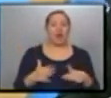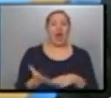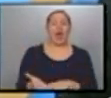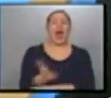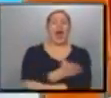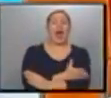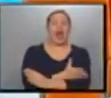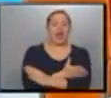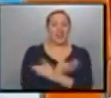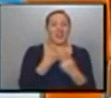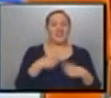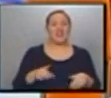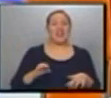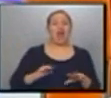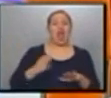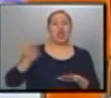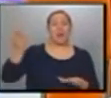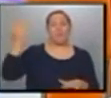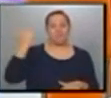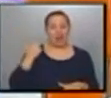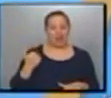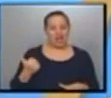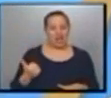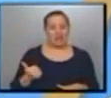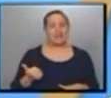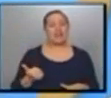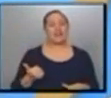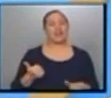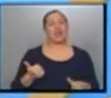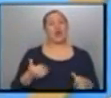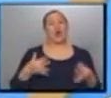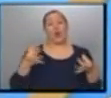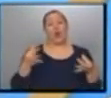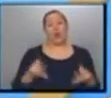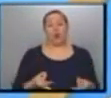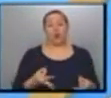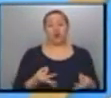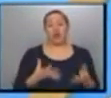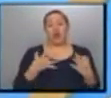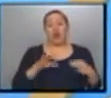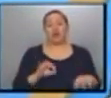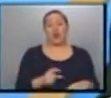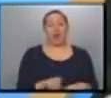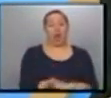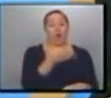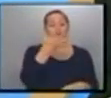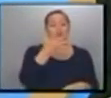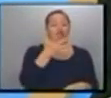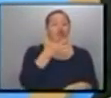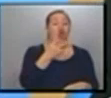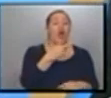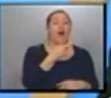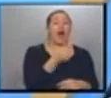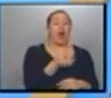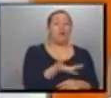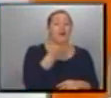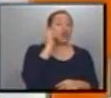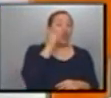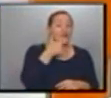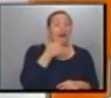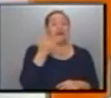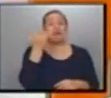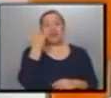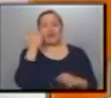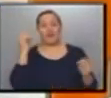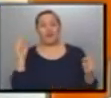que el año pasado, con lo cual se combinó el aumento de tarifas con el gasto inevitable que la gente hizo de O sea, el